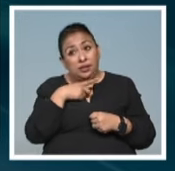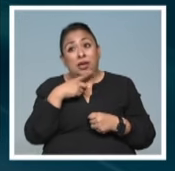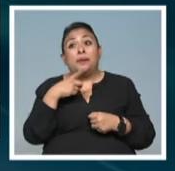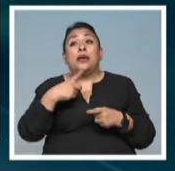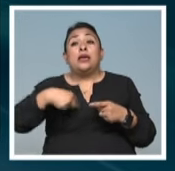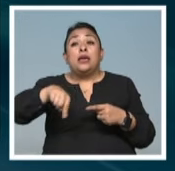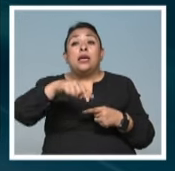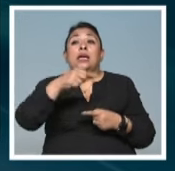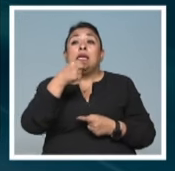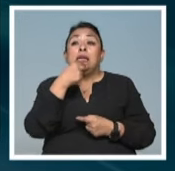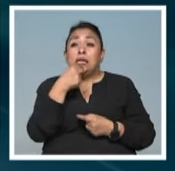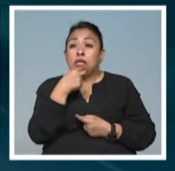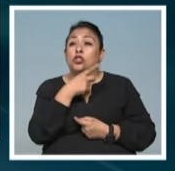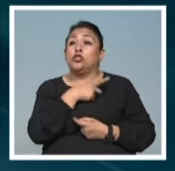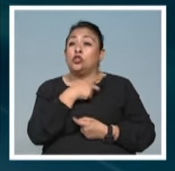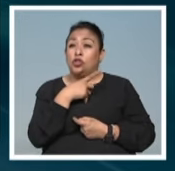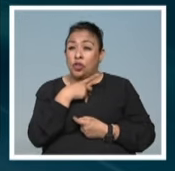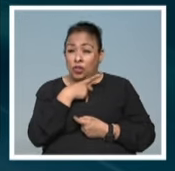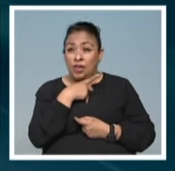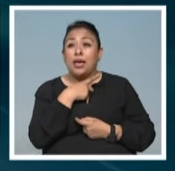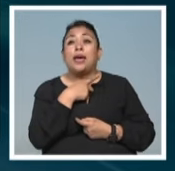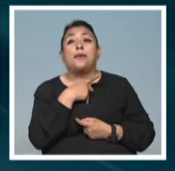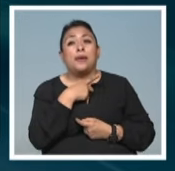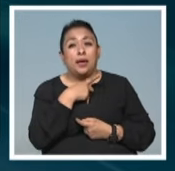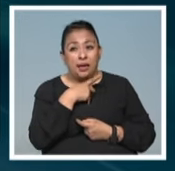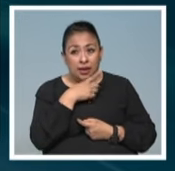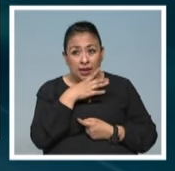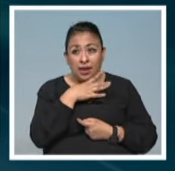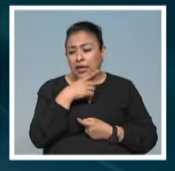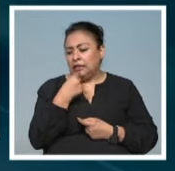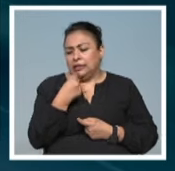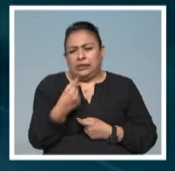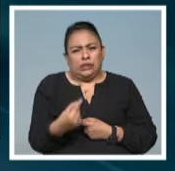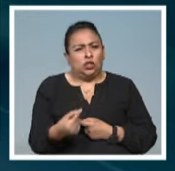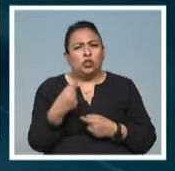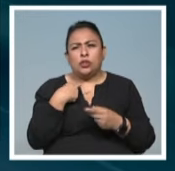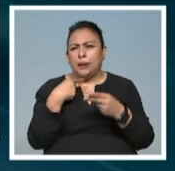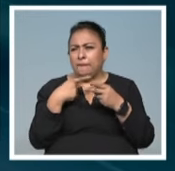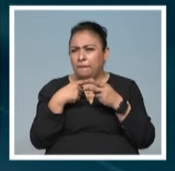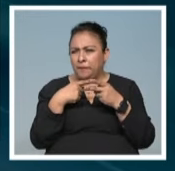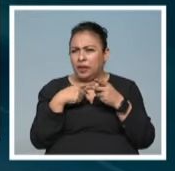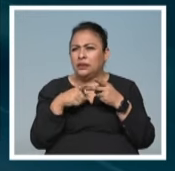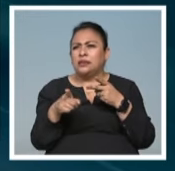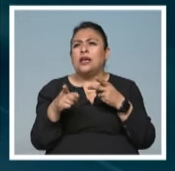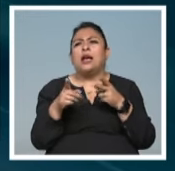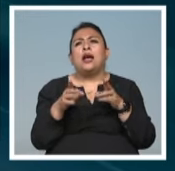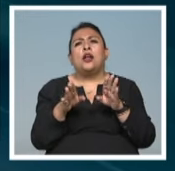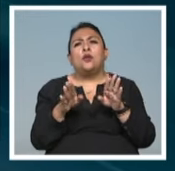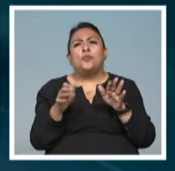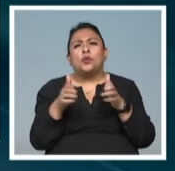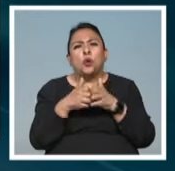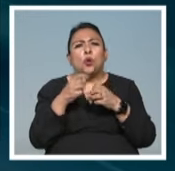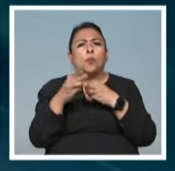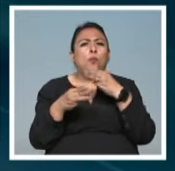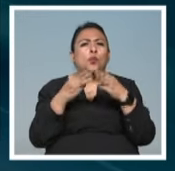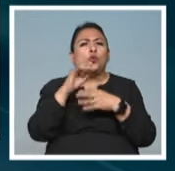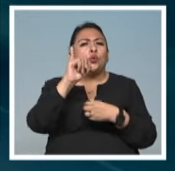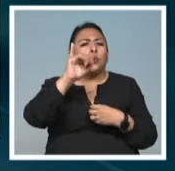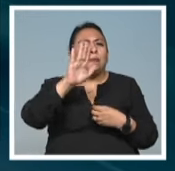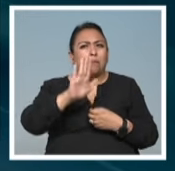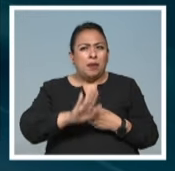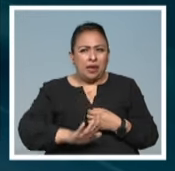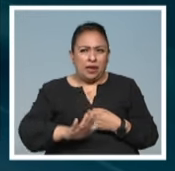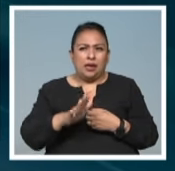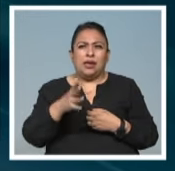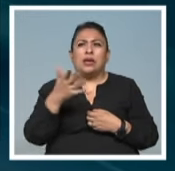y los niños tendrían que tener desde los pequeños una introducción al mundo de las imágenes